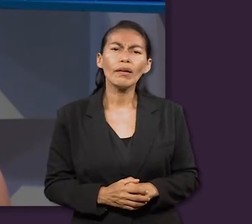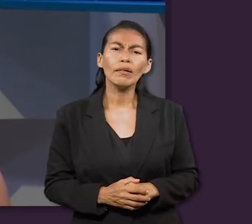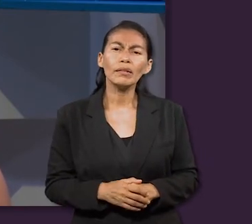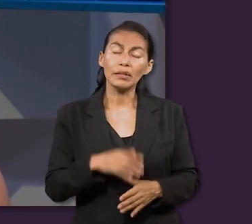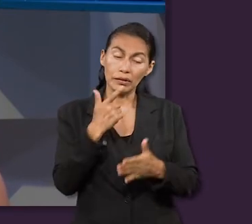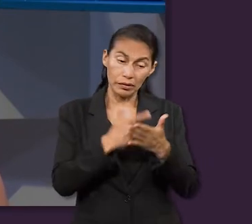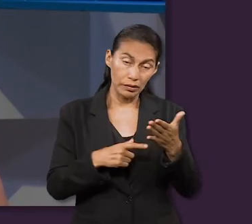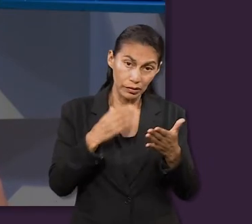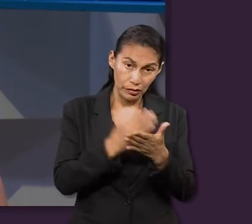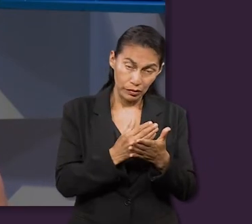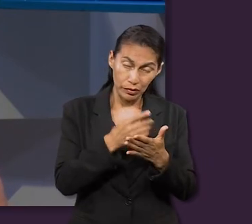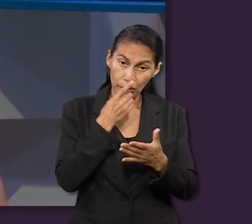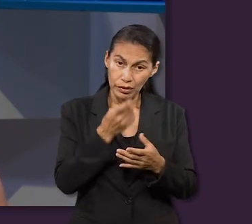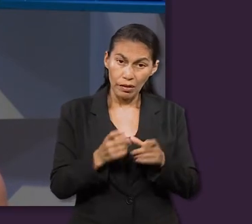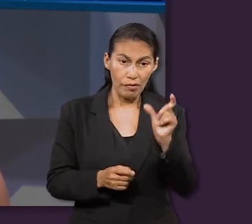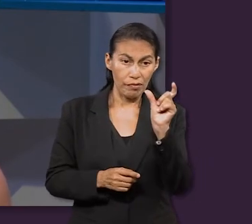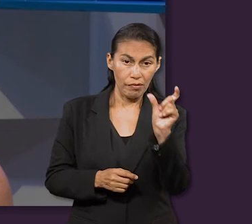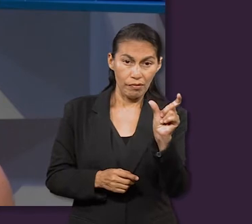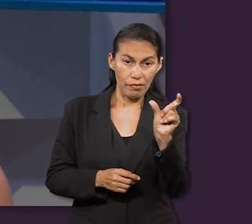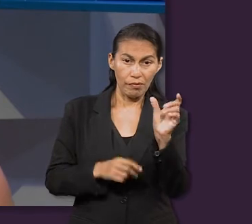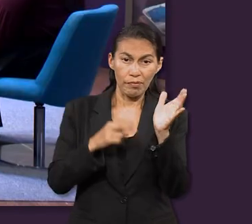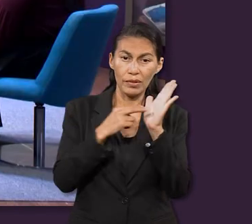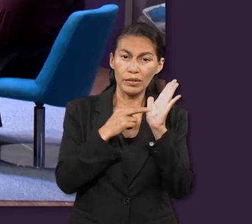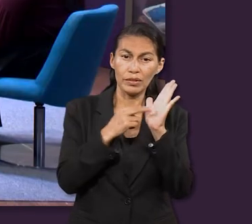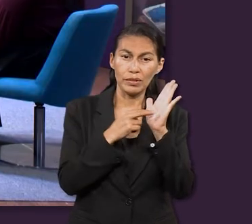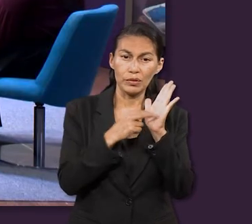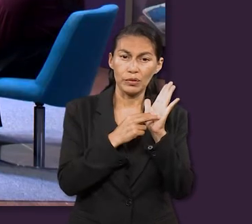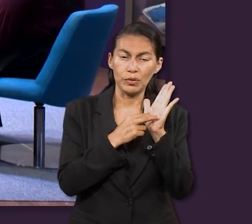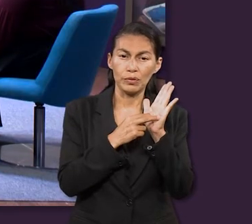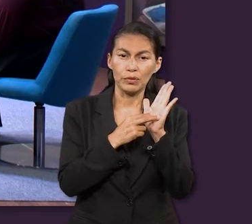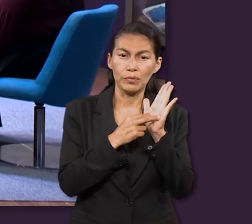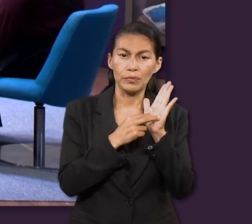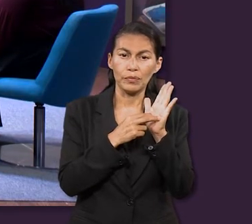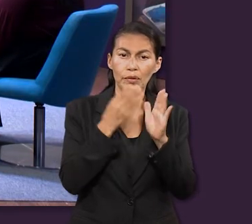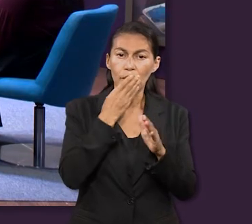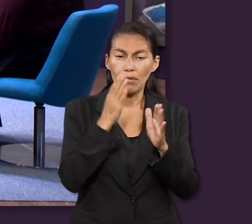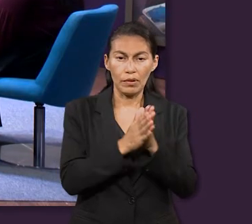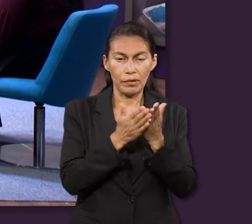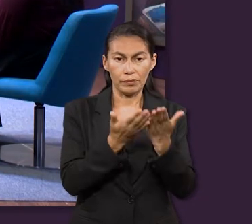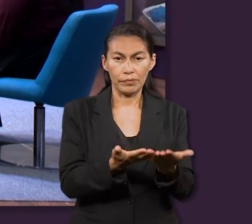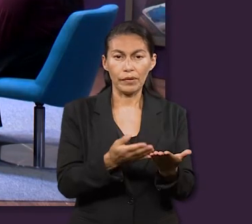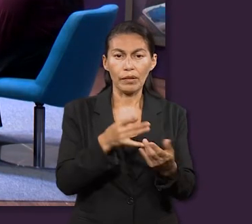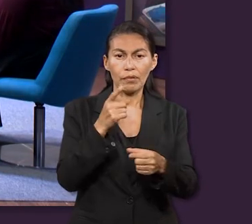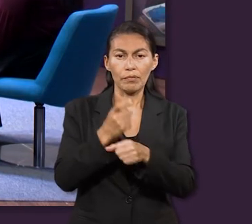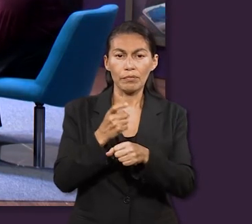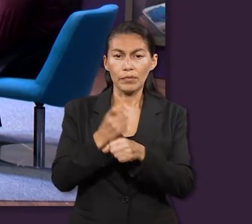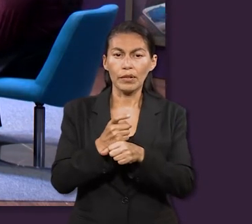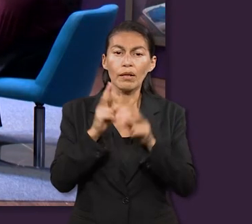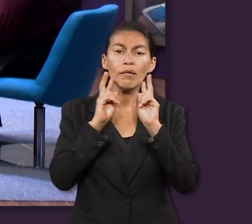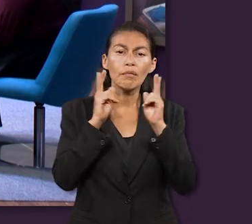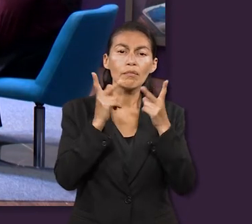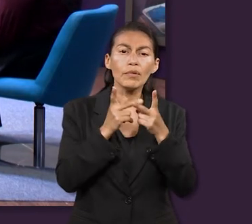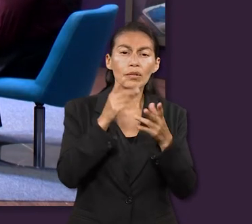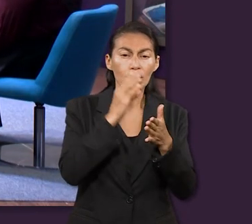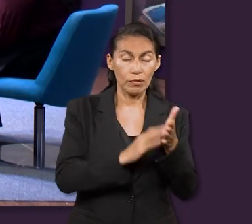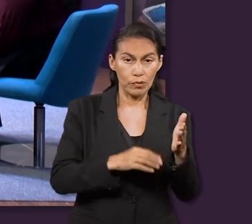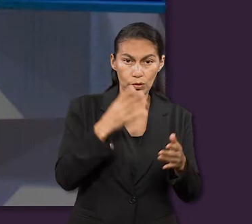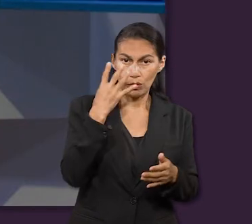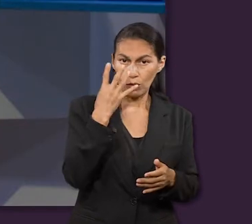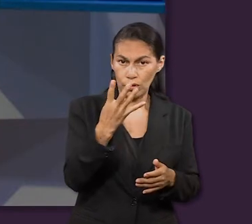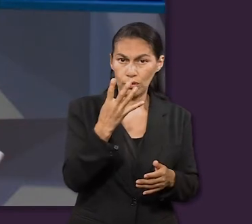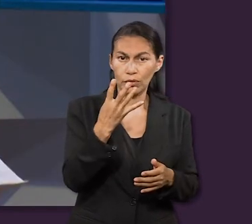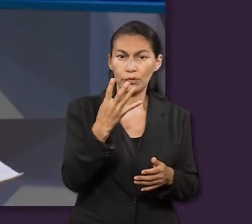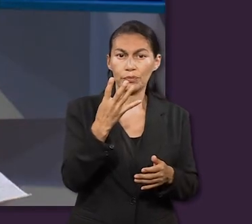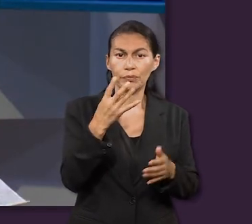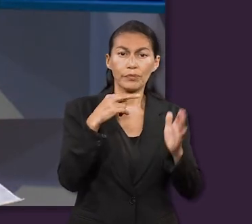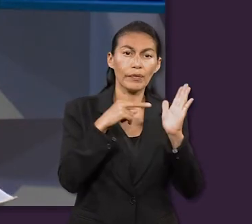lección nos habla de unos versículos en particular. Y vamos a buscarlos juntos. Uno de ellos es Primera de Pedro, en